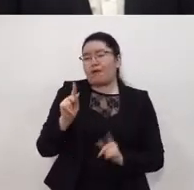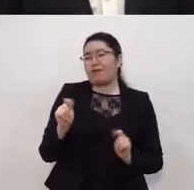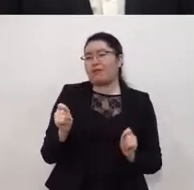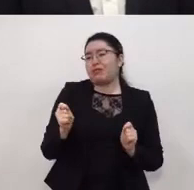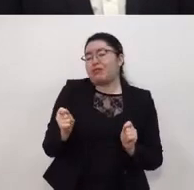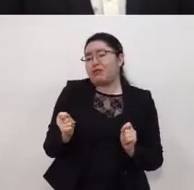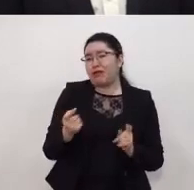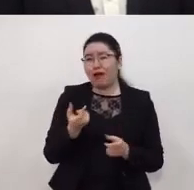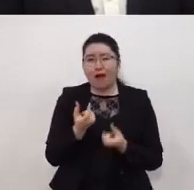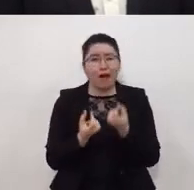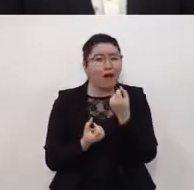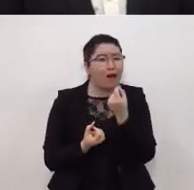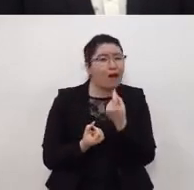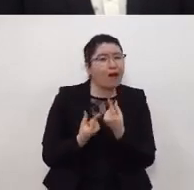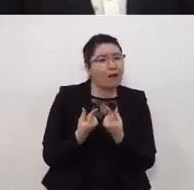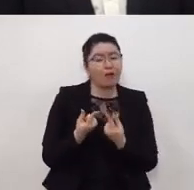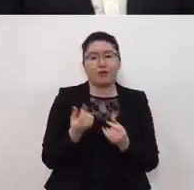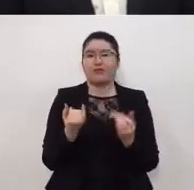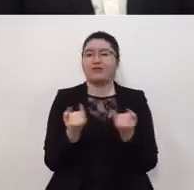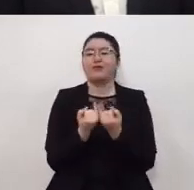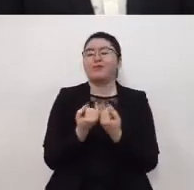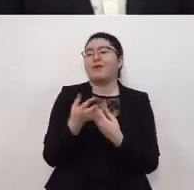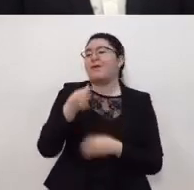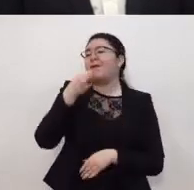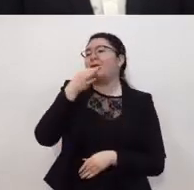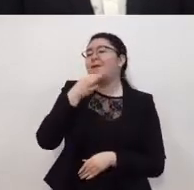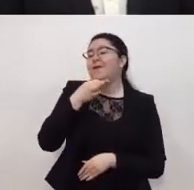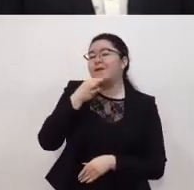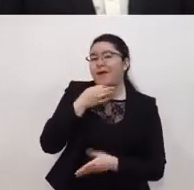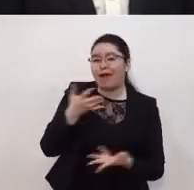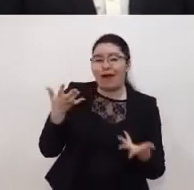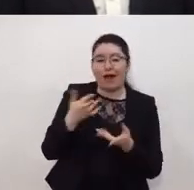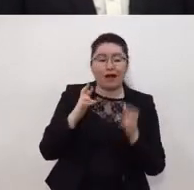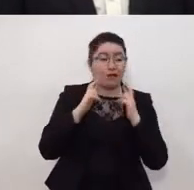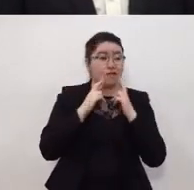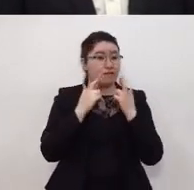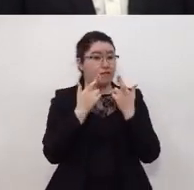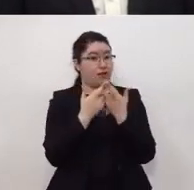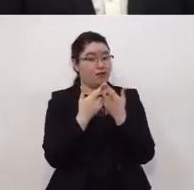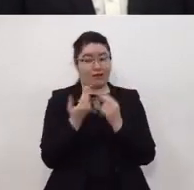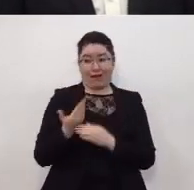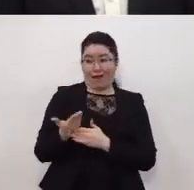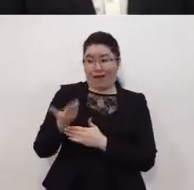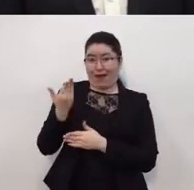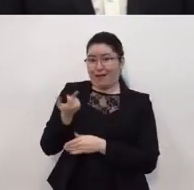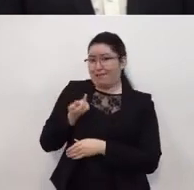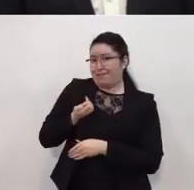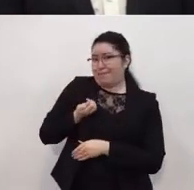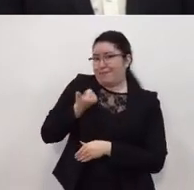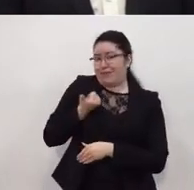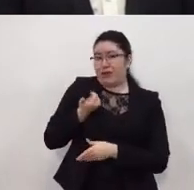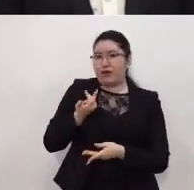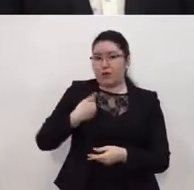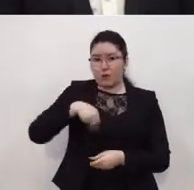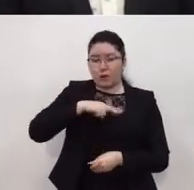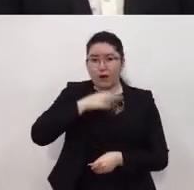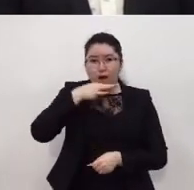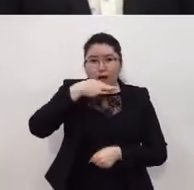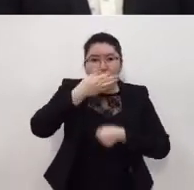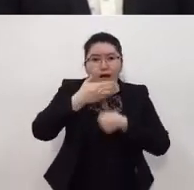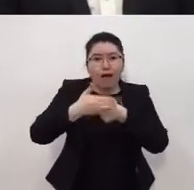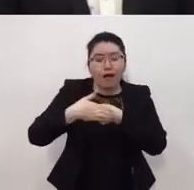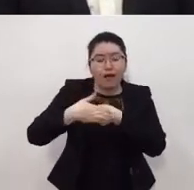quien ha seguido en fiestas reuniones desde que hicimos el primer llamado la ciudadanía ha actuado pues